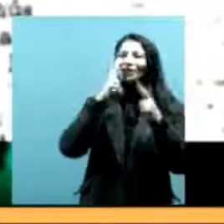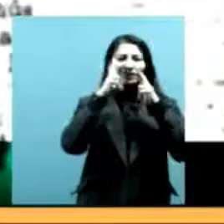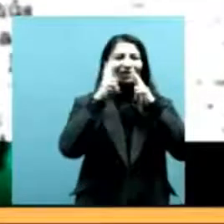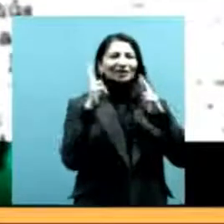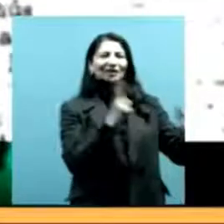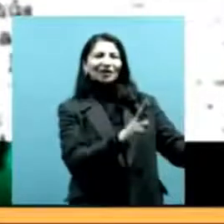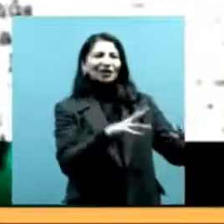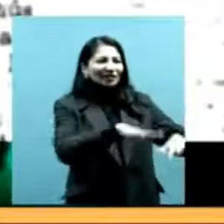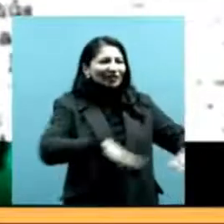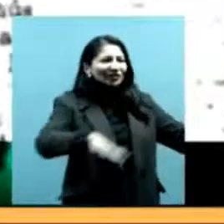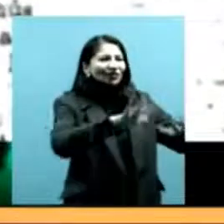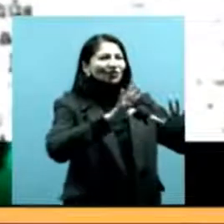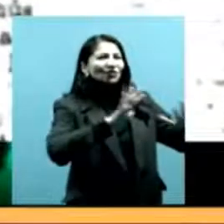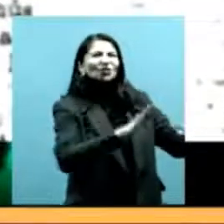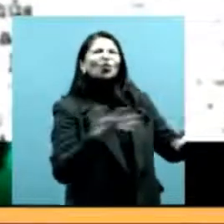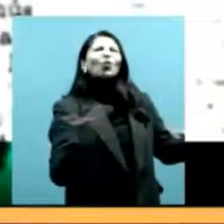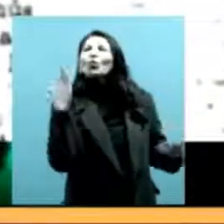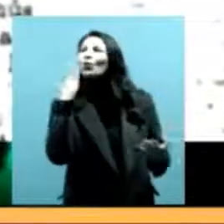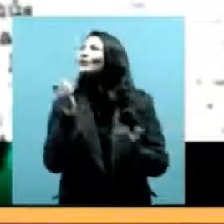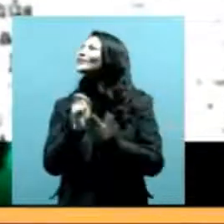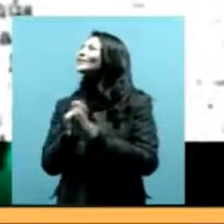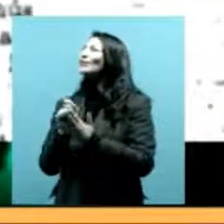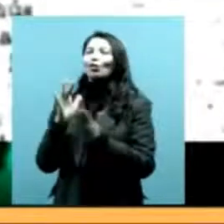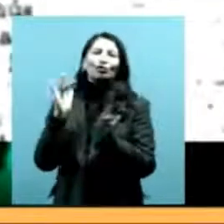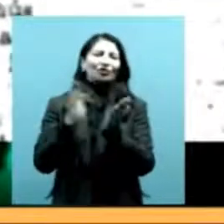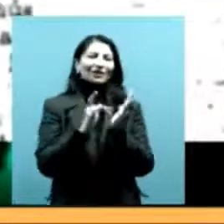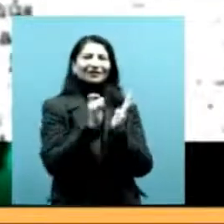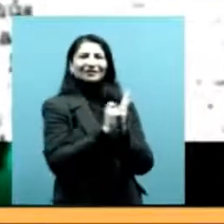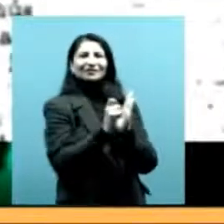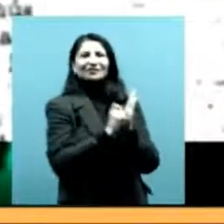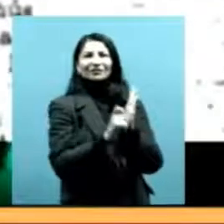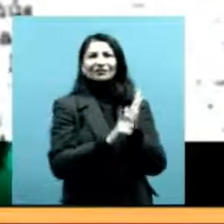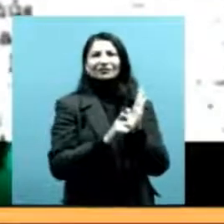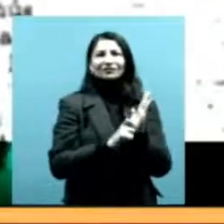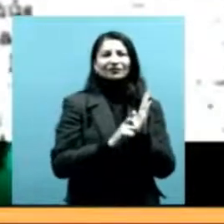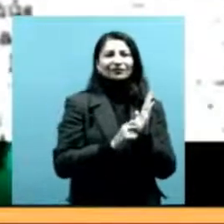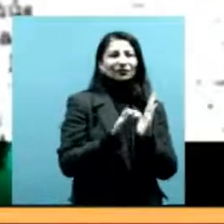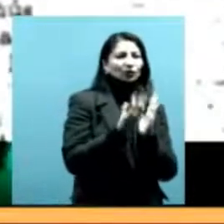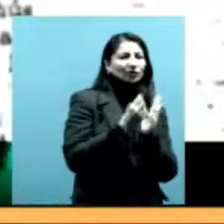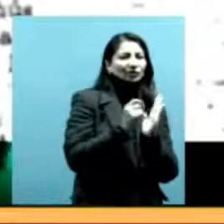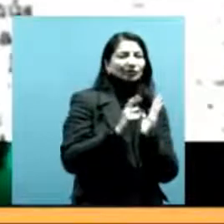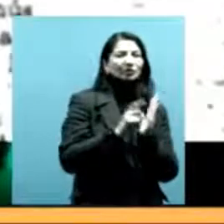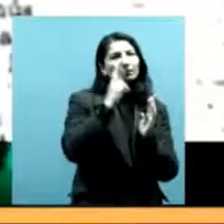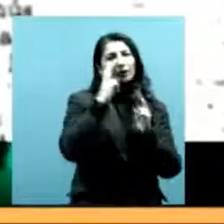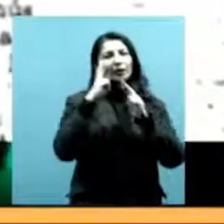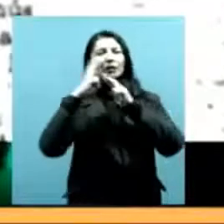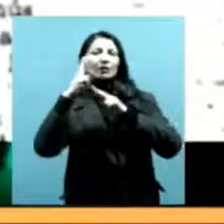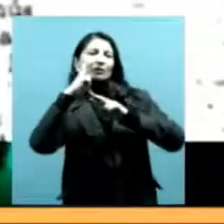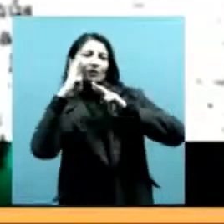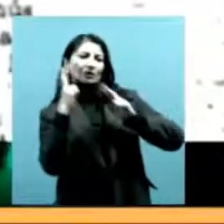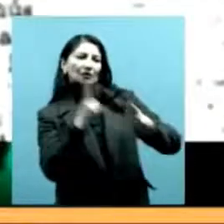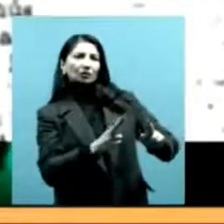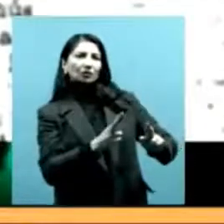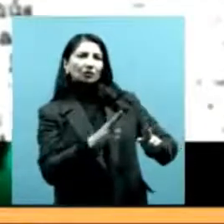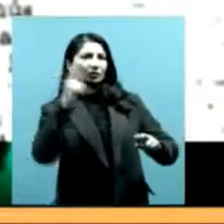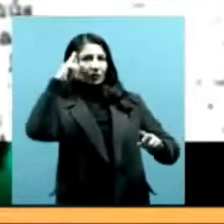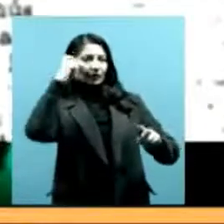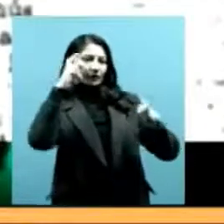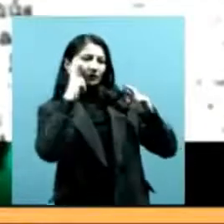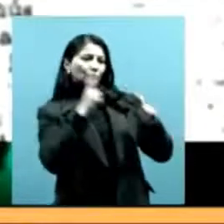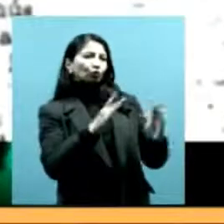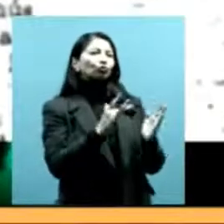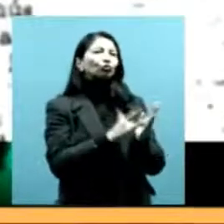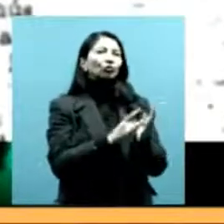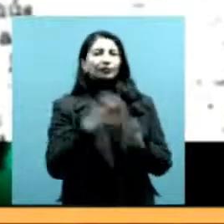en el territorio cuando precisamente la política del Estado fue reconocer a los terratenientes y llevar a los